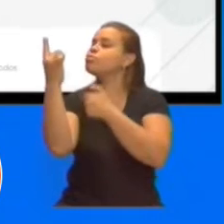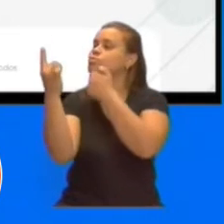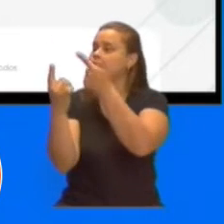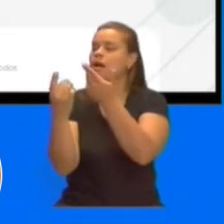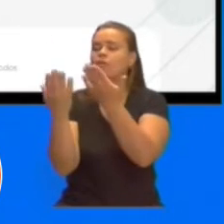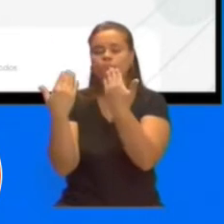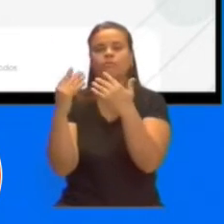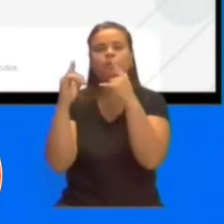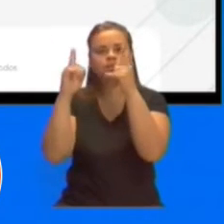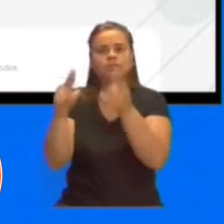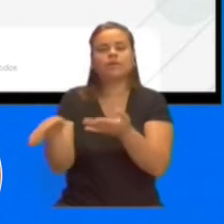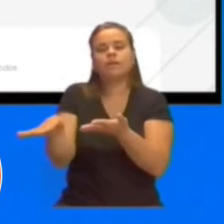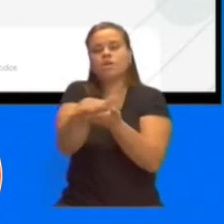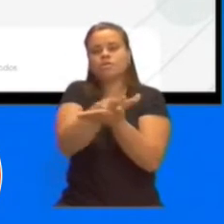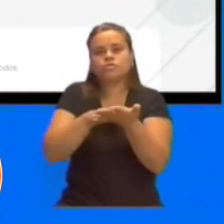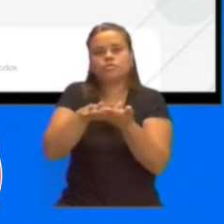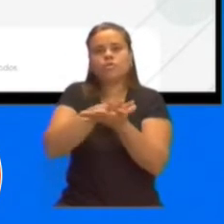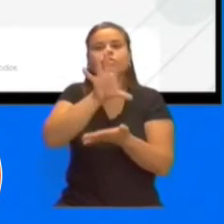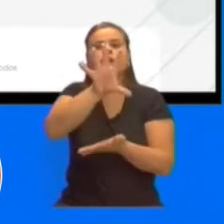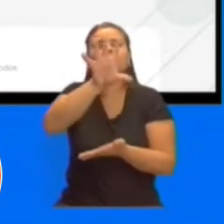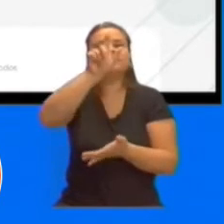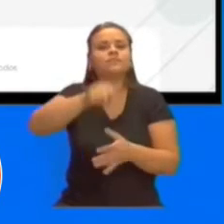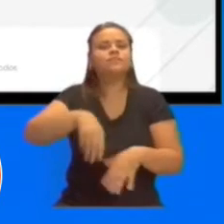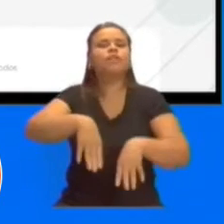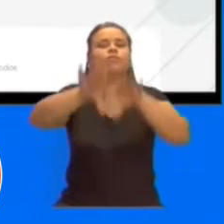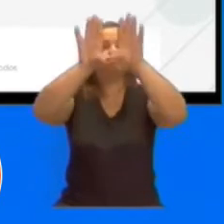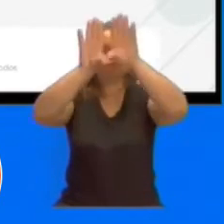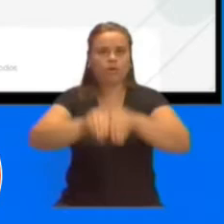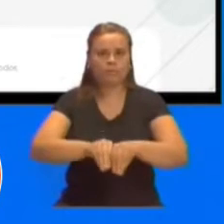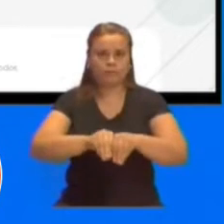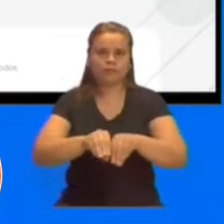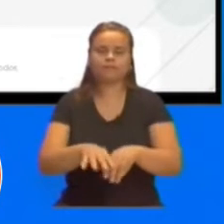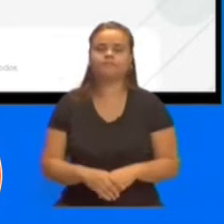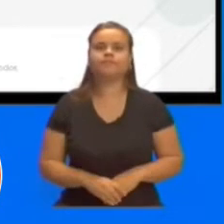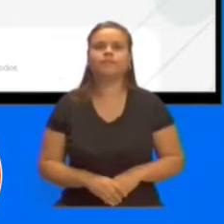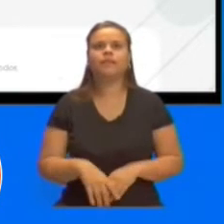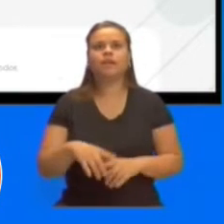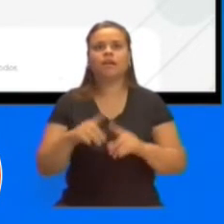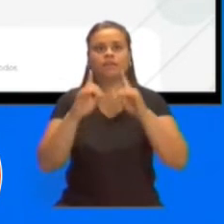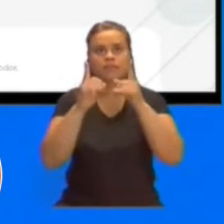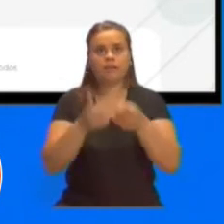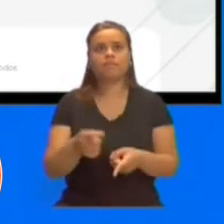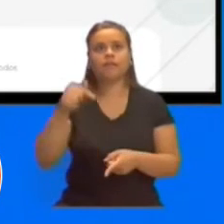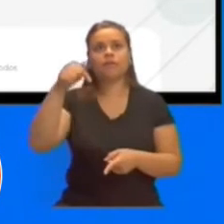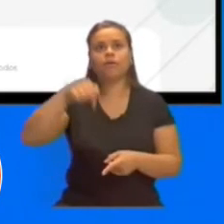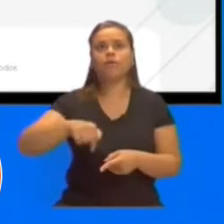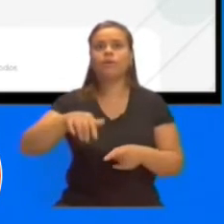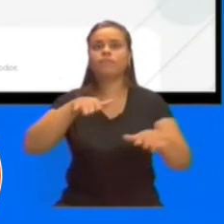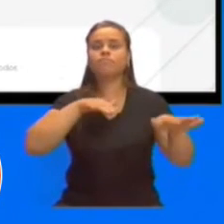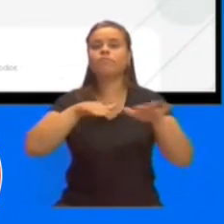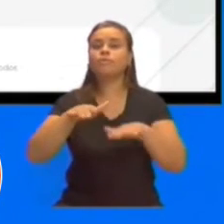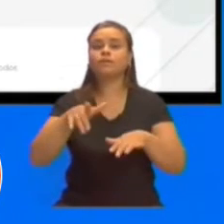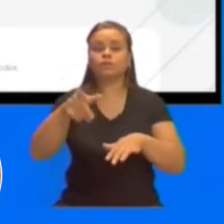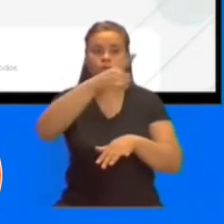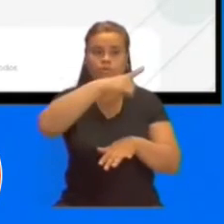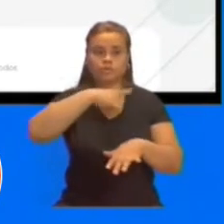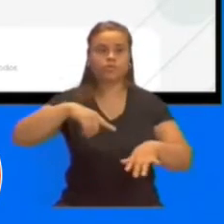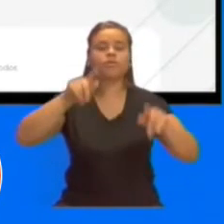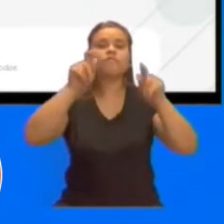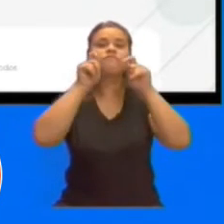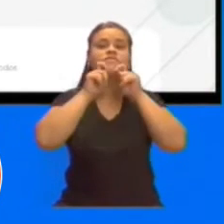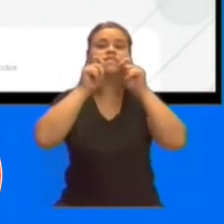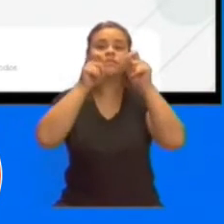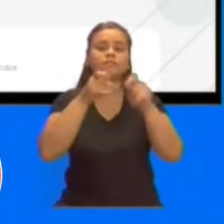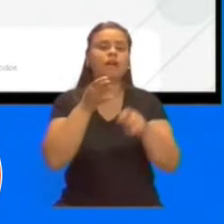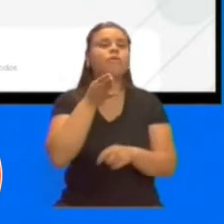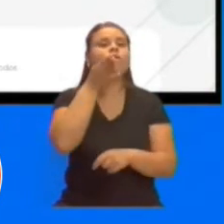diversos puntos de la provincia. Debo destacar, y por eso está Silvana acá, que cuando nosotros realizamos los operativos, los realizamos en conjunto